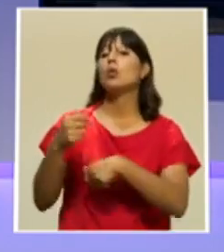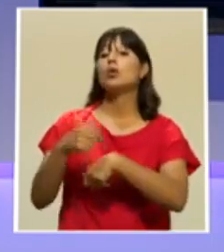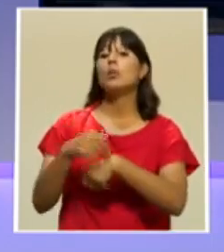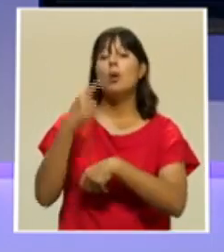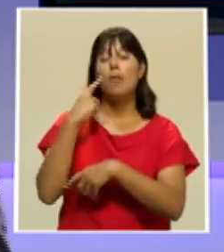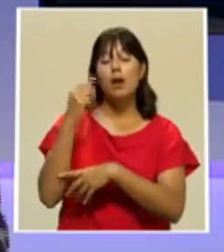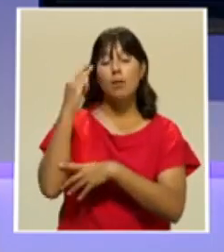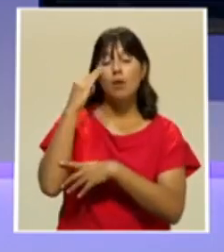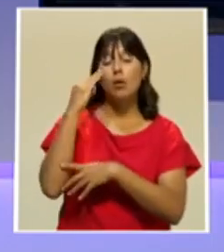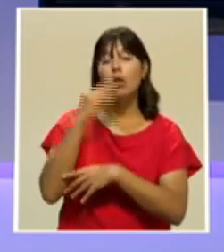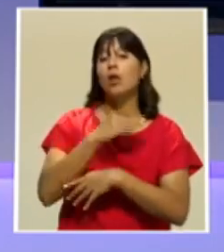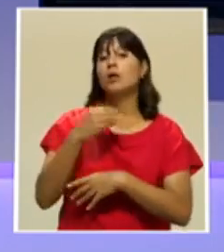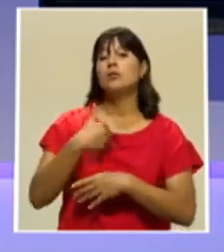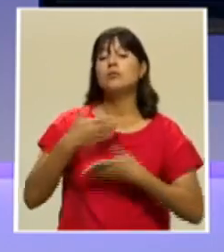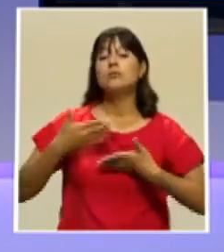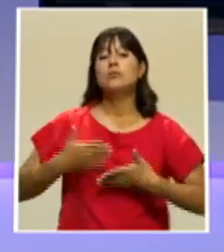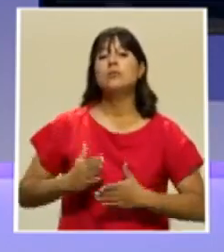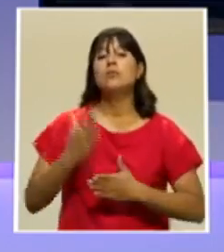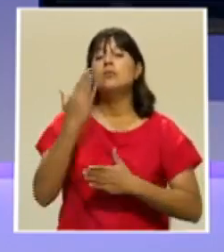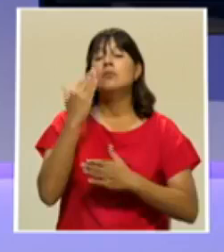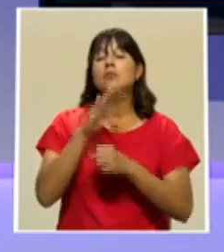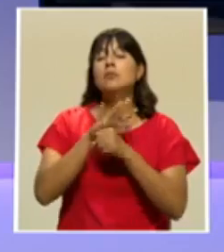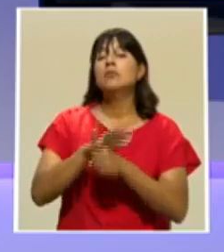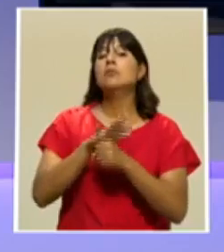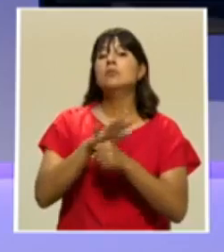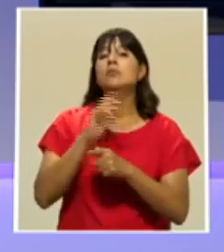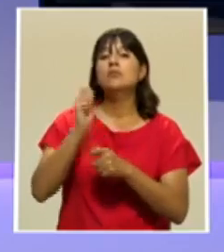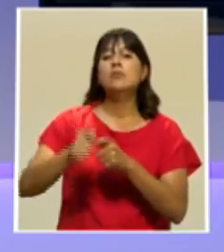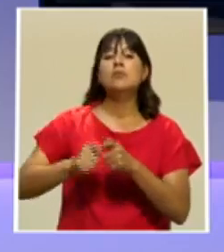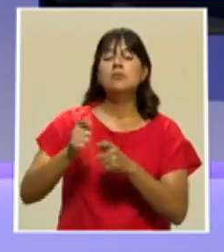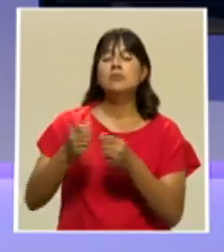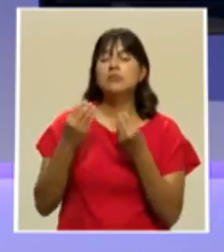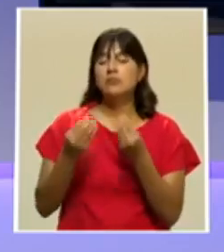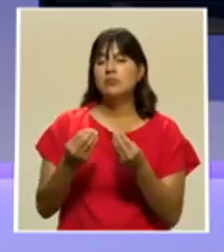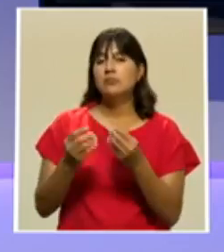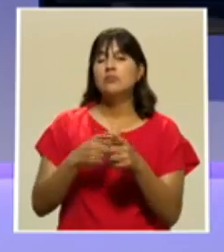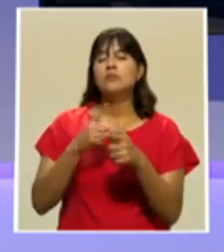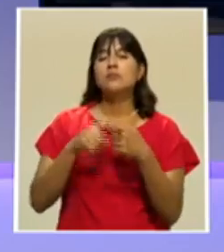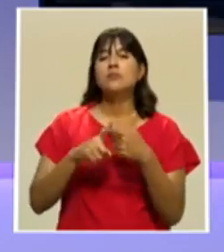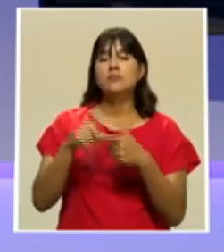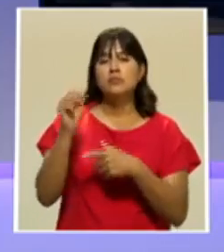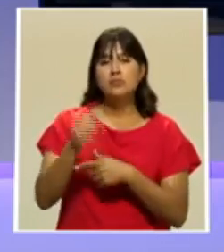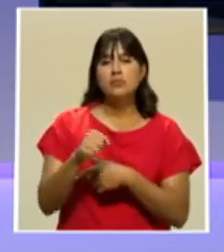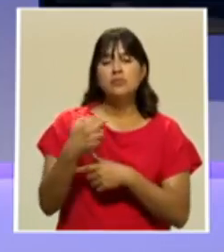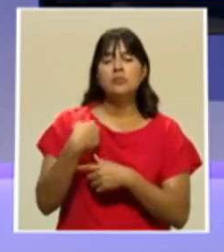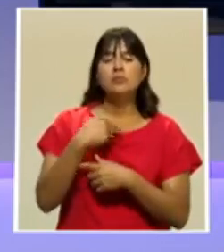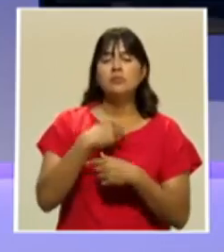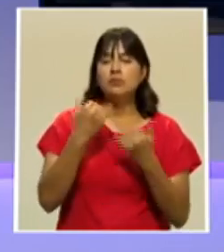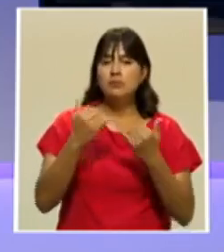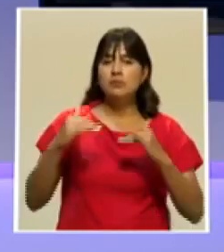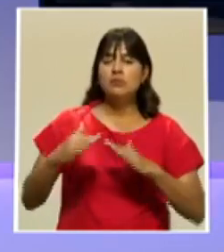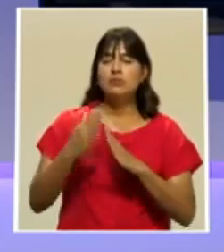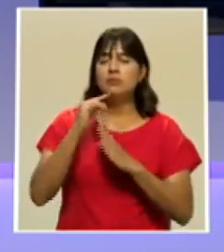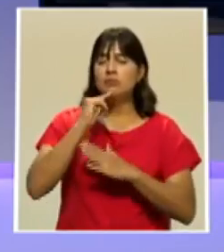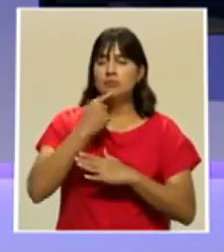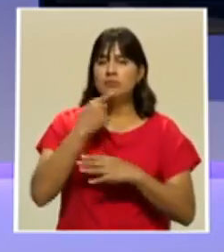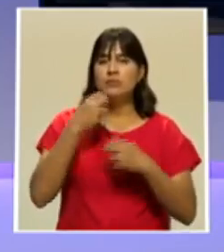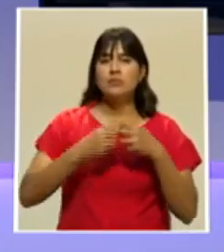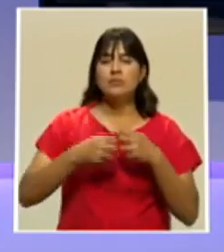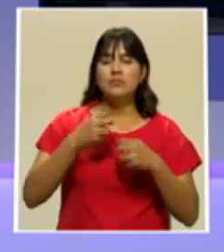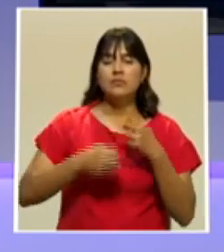reproducirse porque la presión de pesca es muy, muy grande. Entonces, sí, estamos ante un serio problema donde